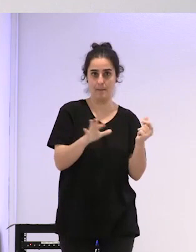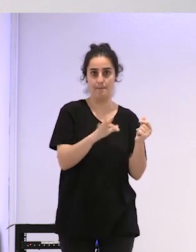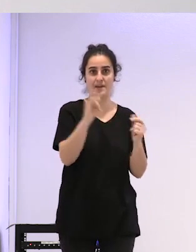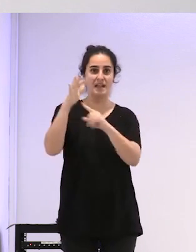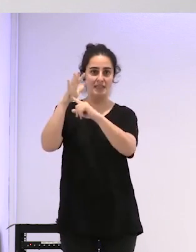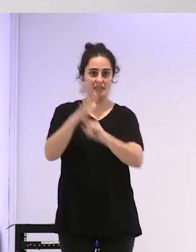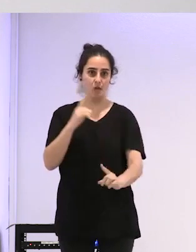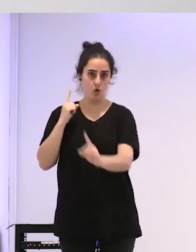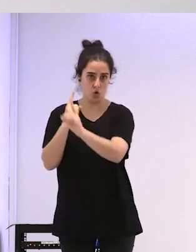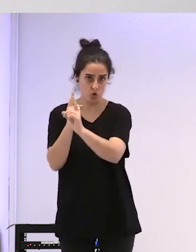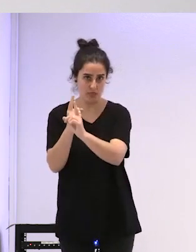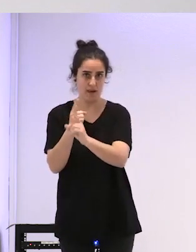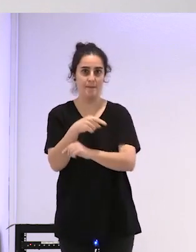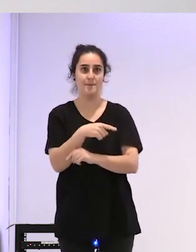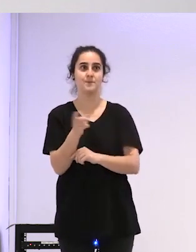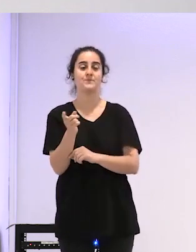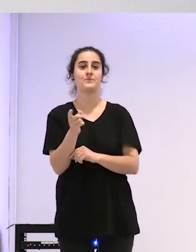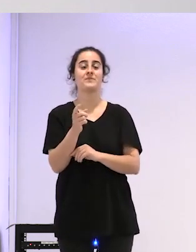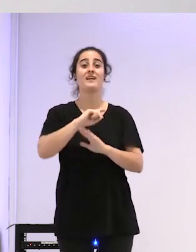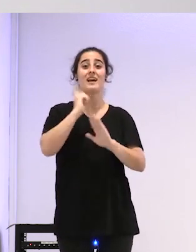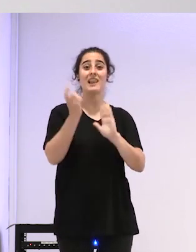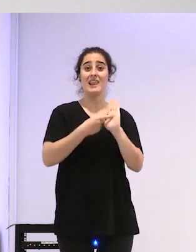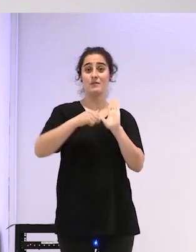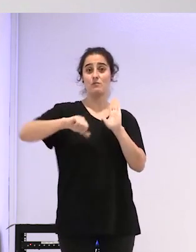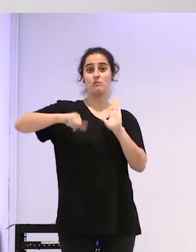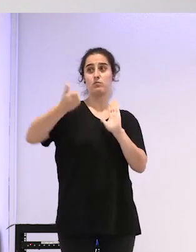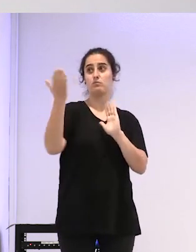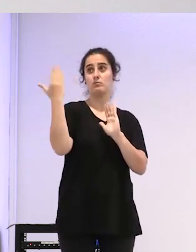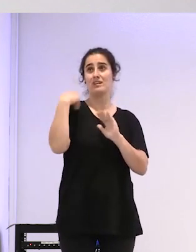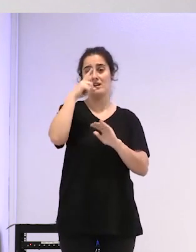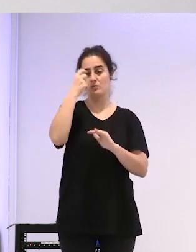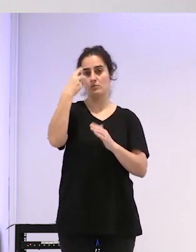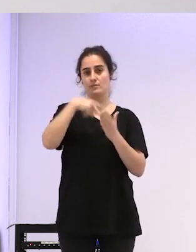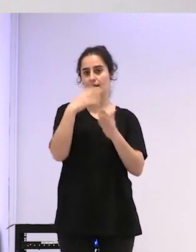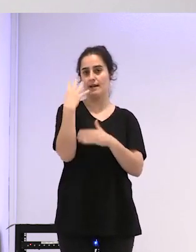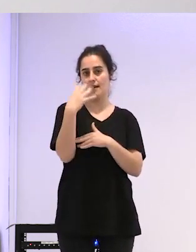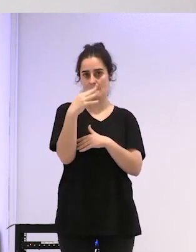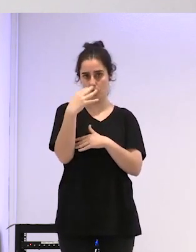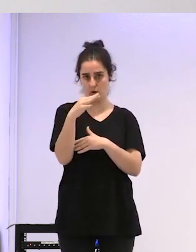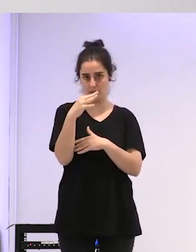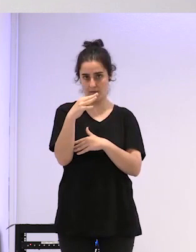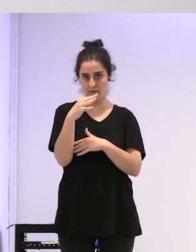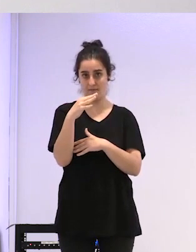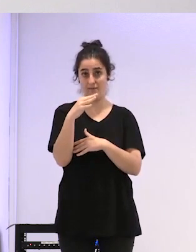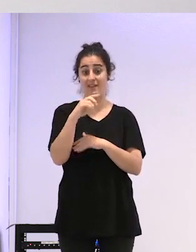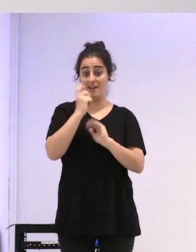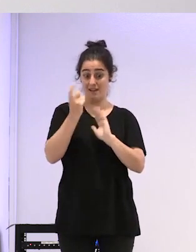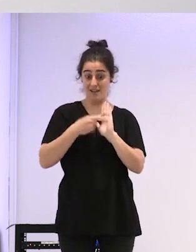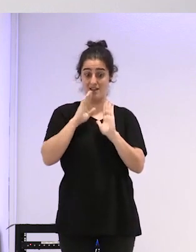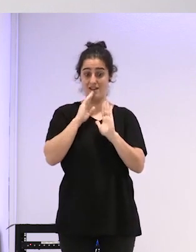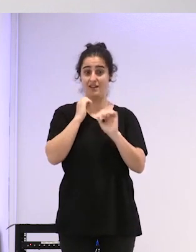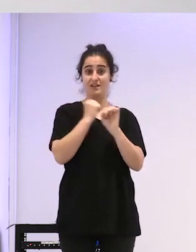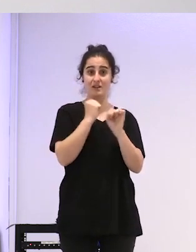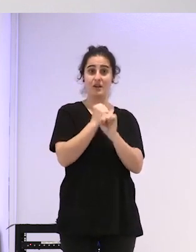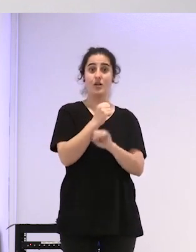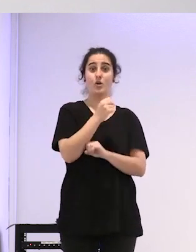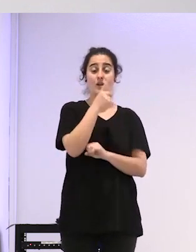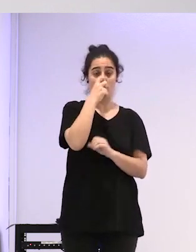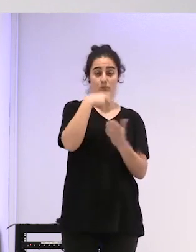fue aprobada en 2014 se trabajó entre 2012 y 2014